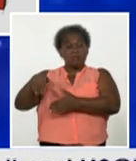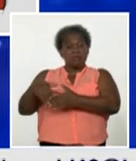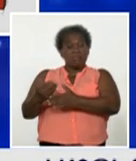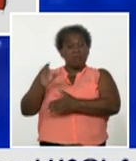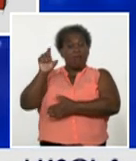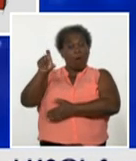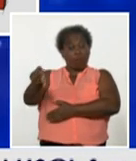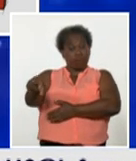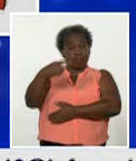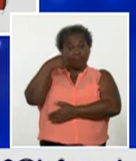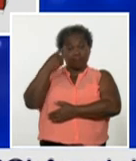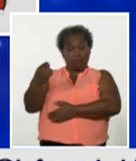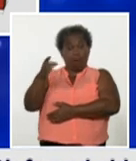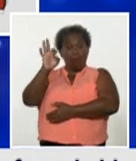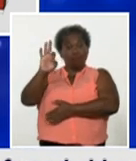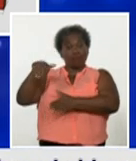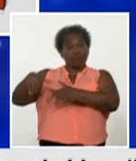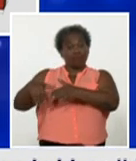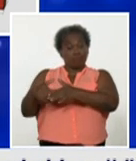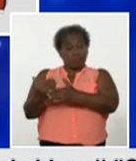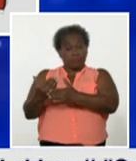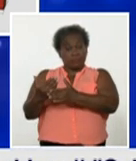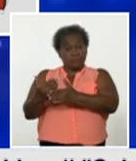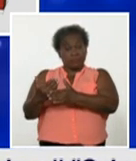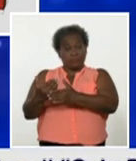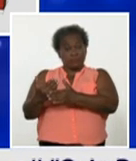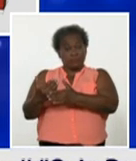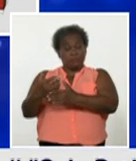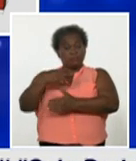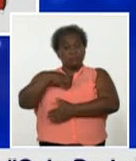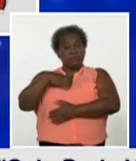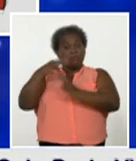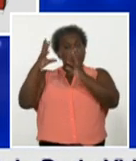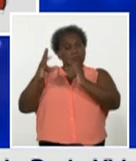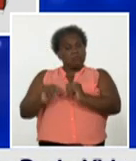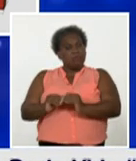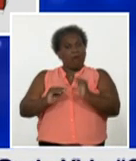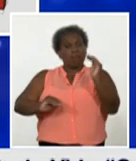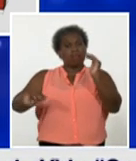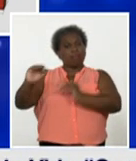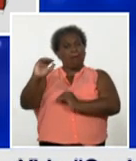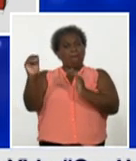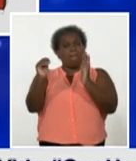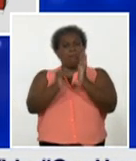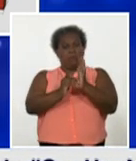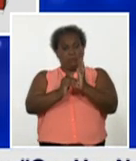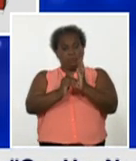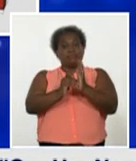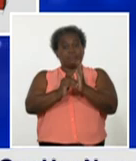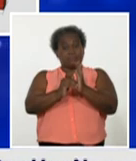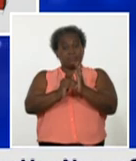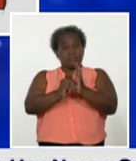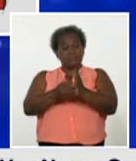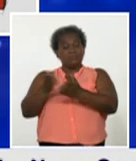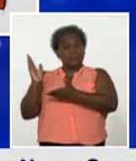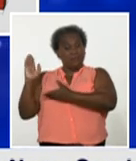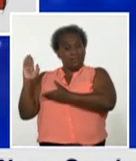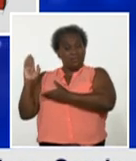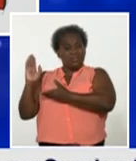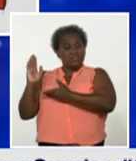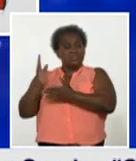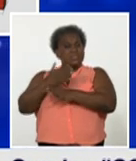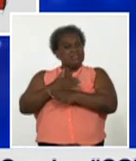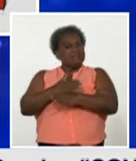ocho días que han tenido cifras por encima de mil, lo cual traduce la alta